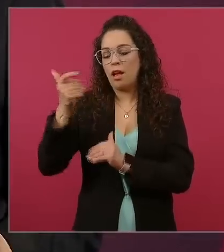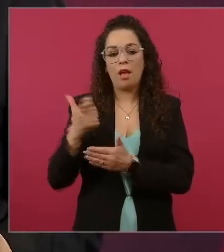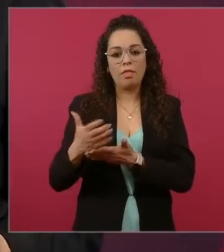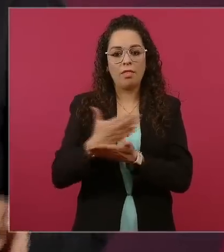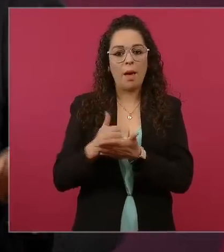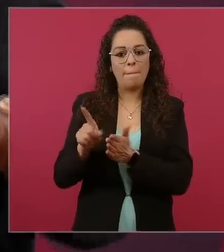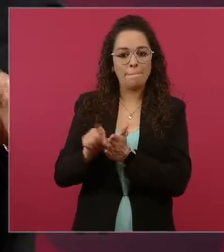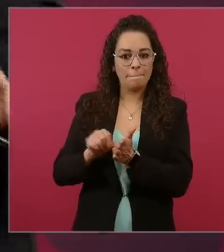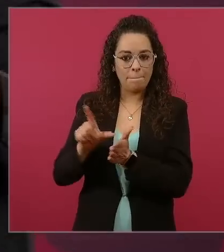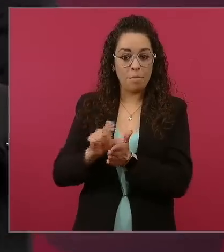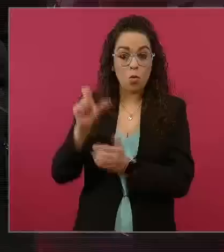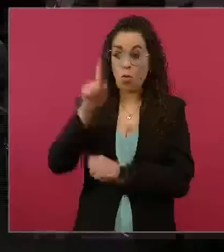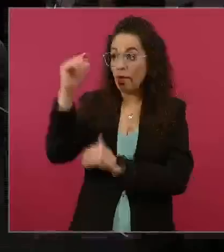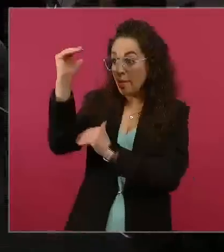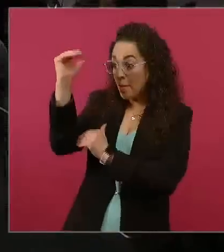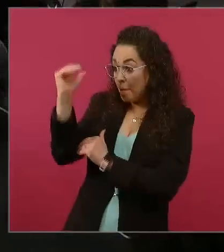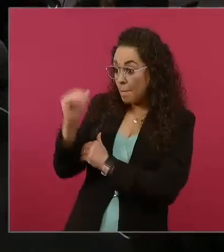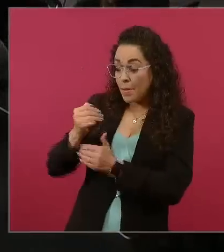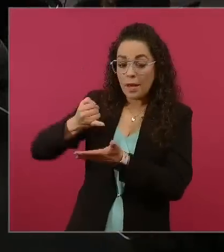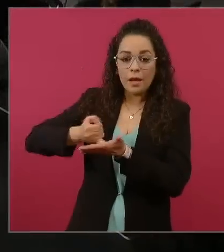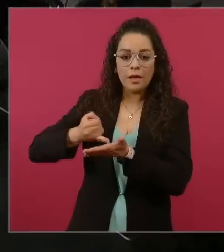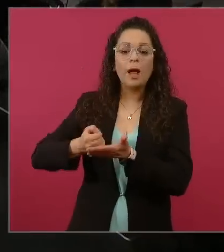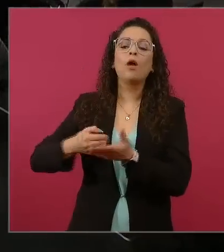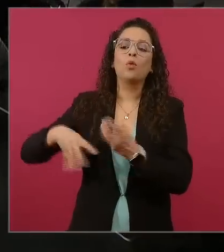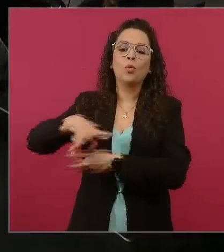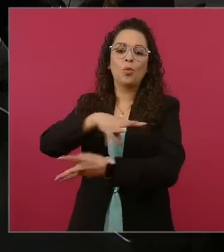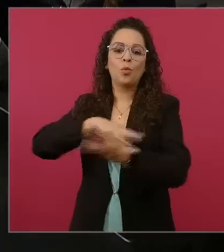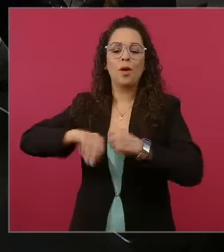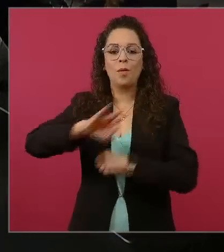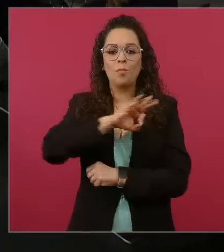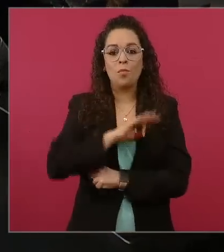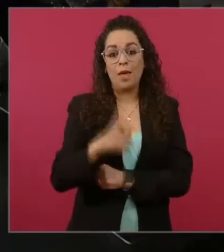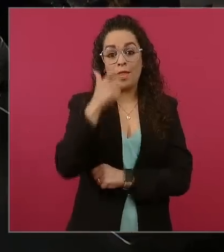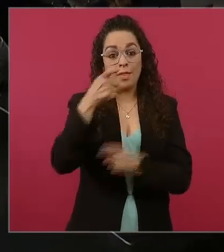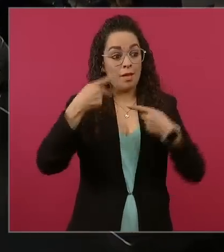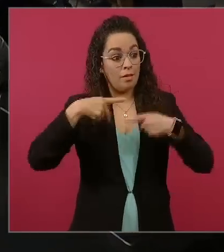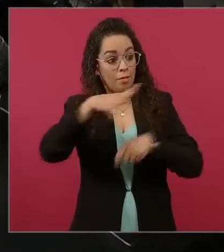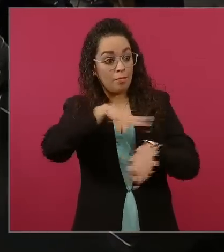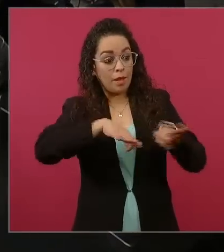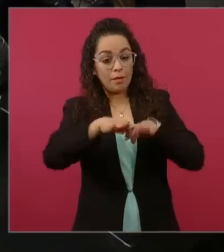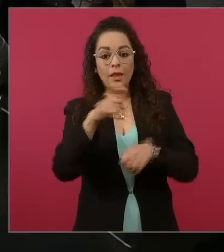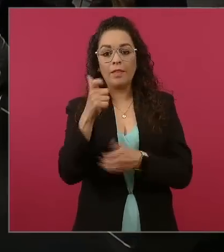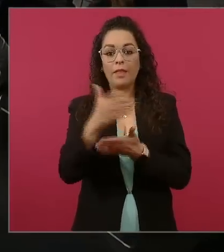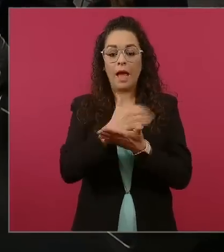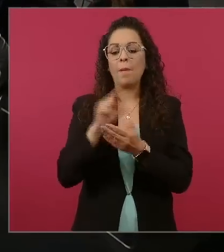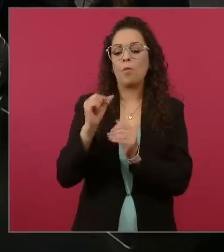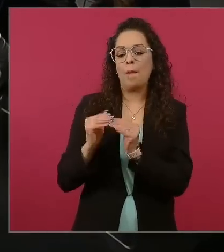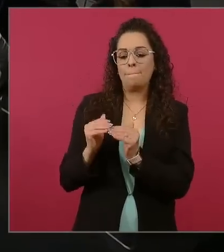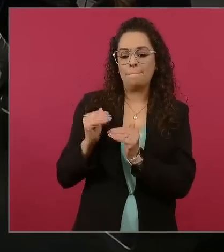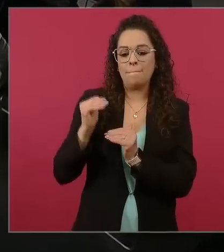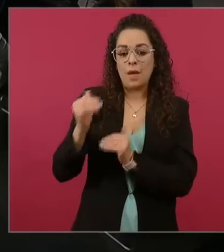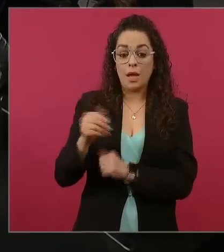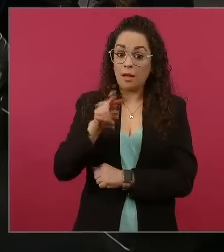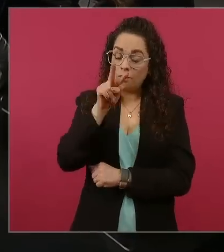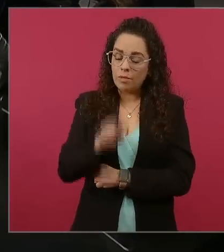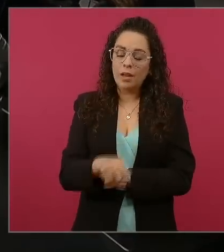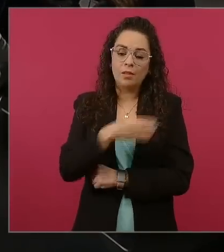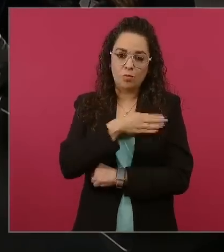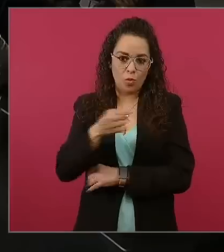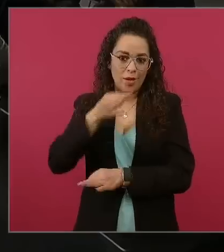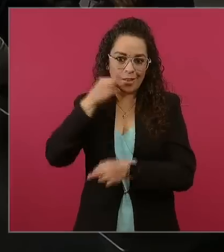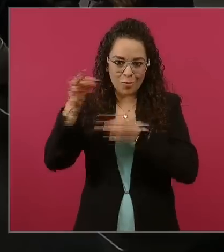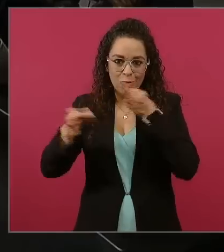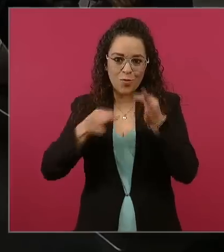adquisitivo. Por eso es muy buena noticia. Y la otra buena noticia